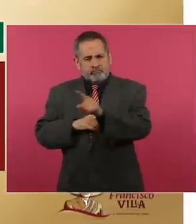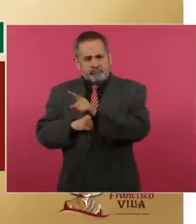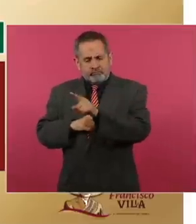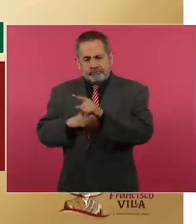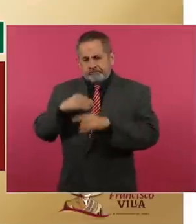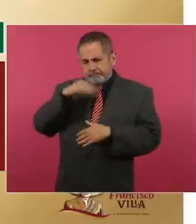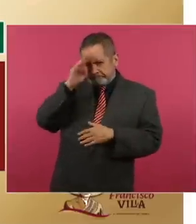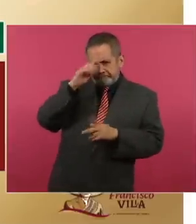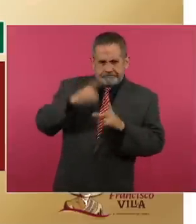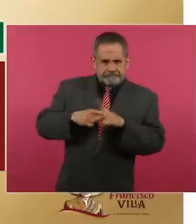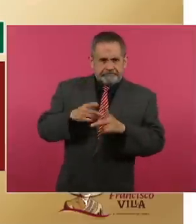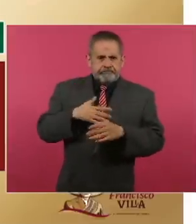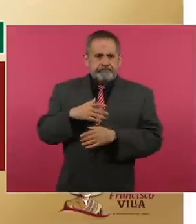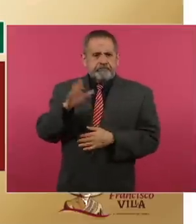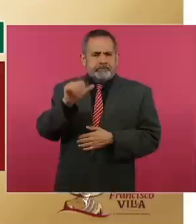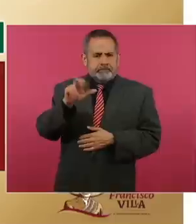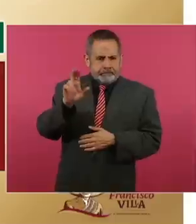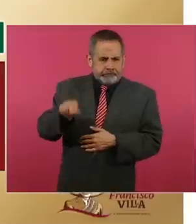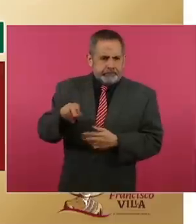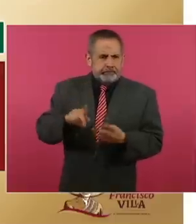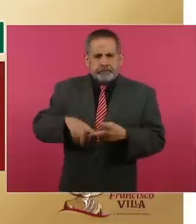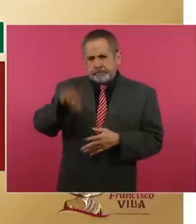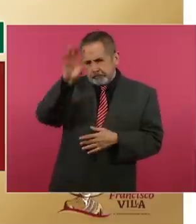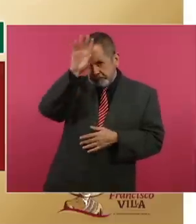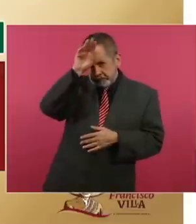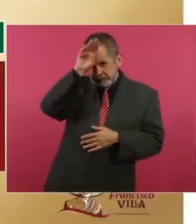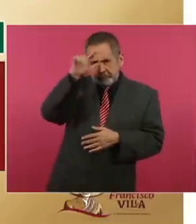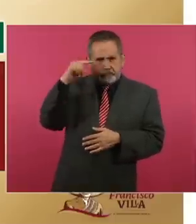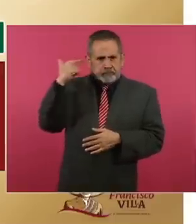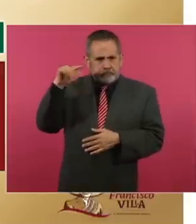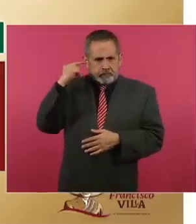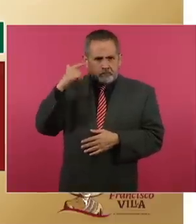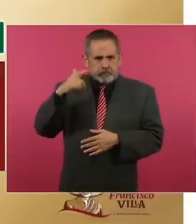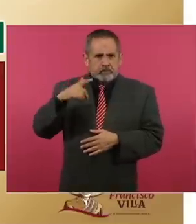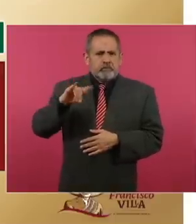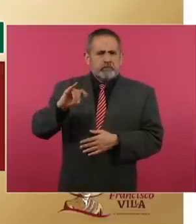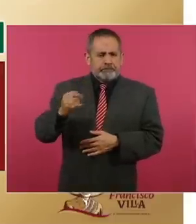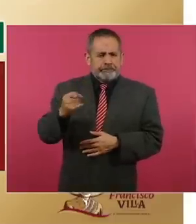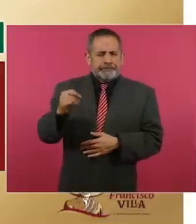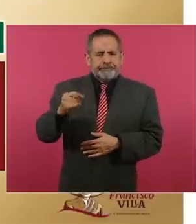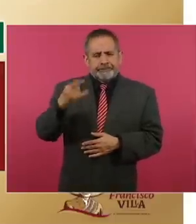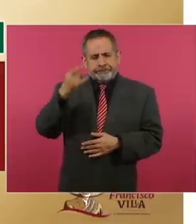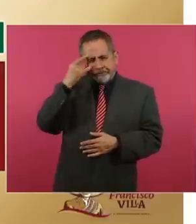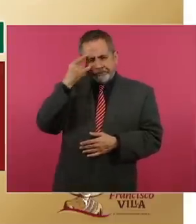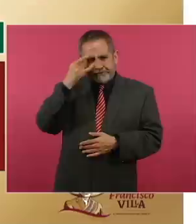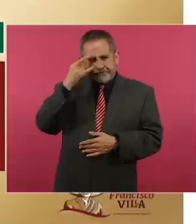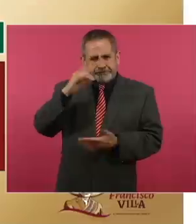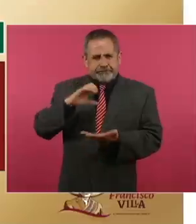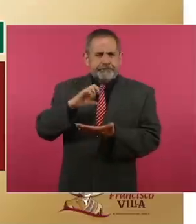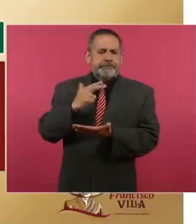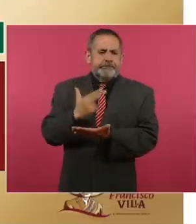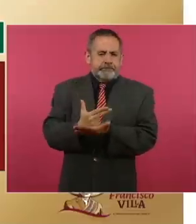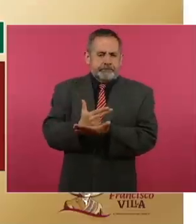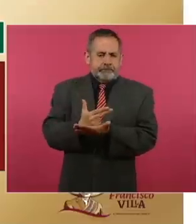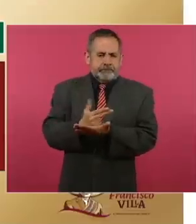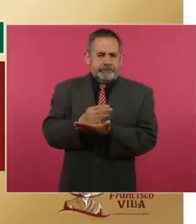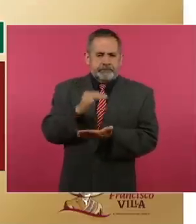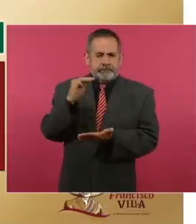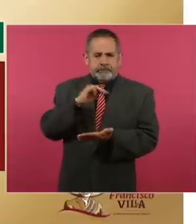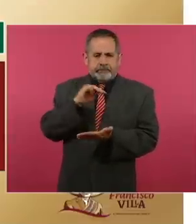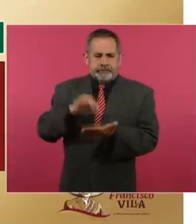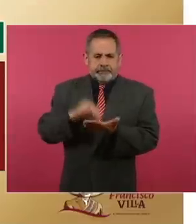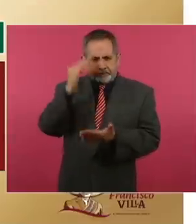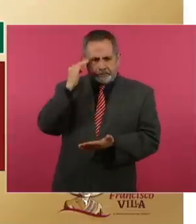estamos considerando, sea Cancún, Monterrey, Guadalajara, Tijuana, Campeche, Chetumal,